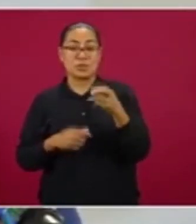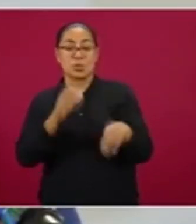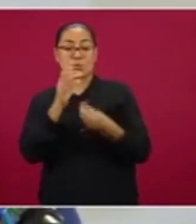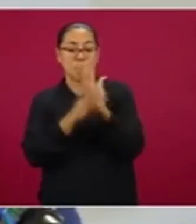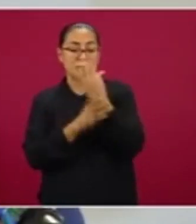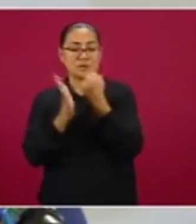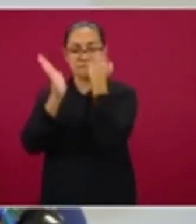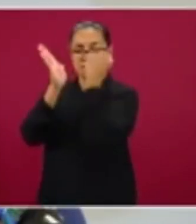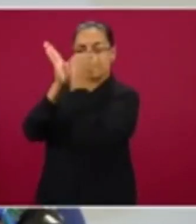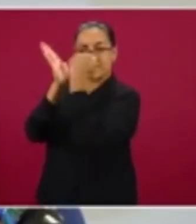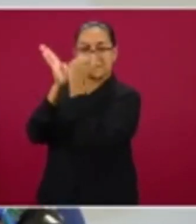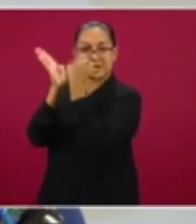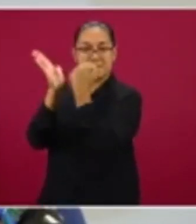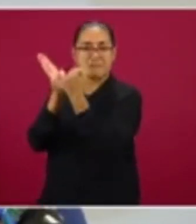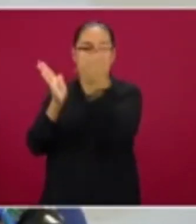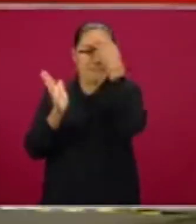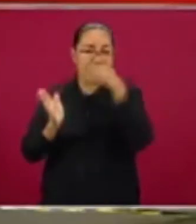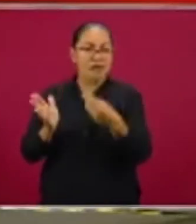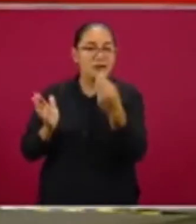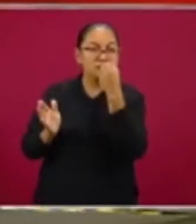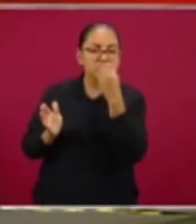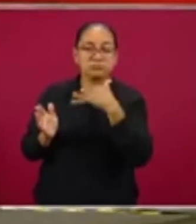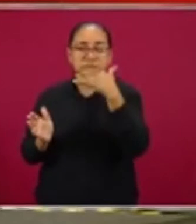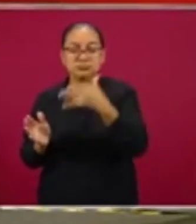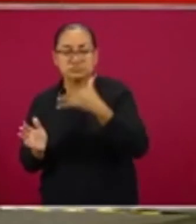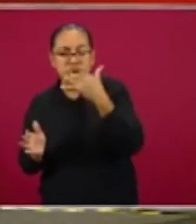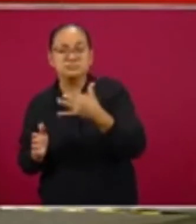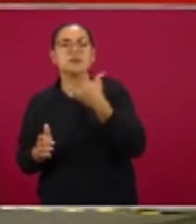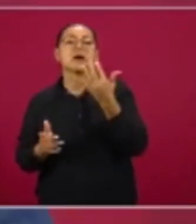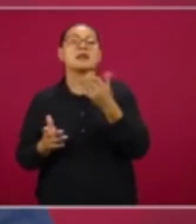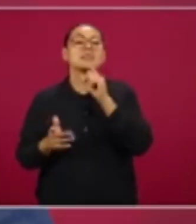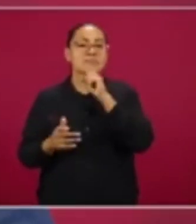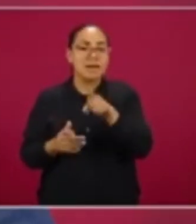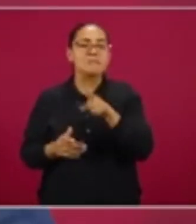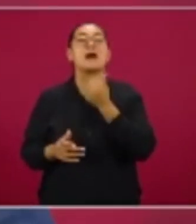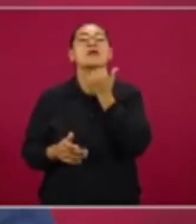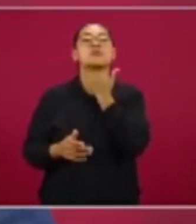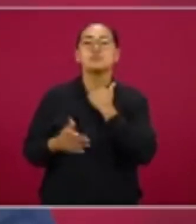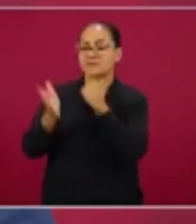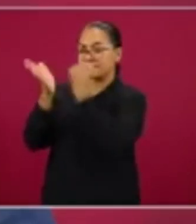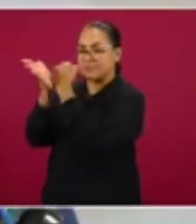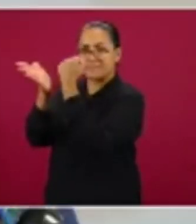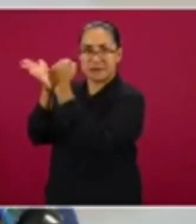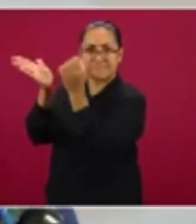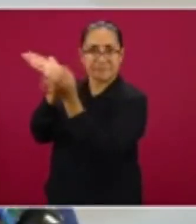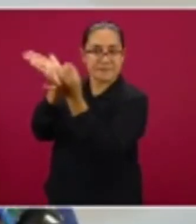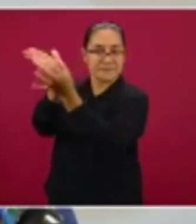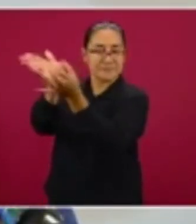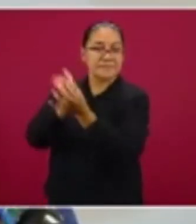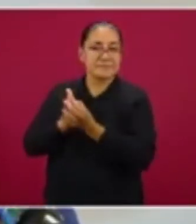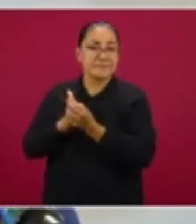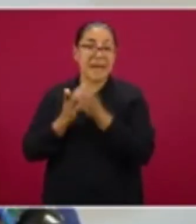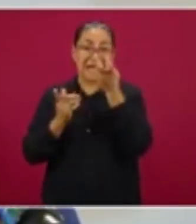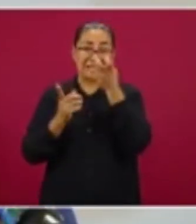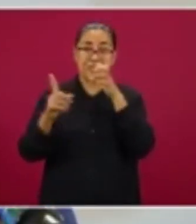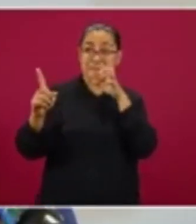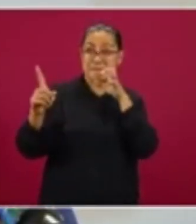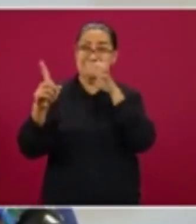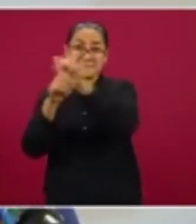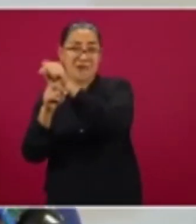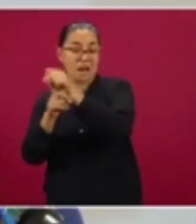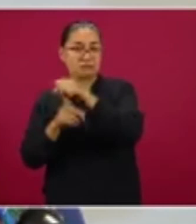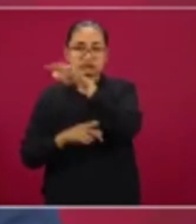pre-envasadas, con su información comercial y sanitaria, es uno de los mayores logros de la salud pública de México en los últimos